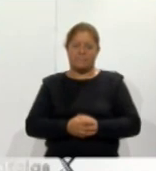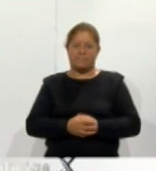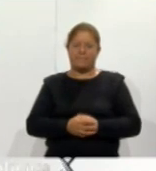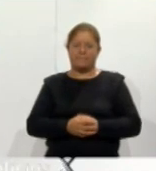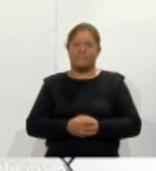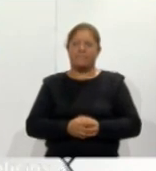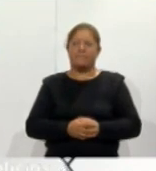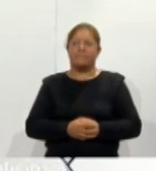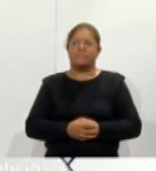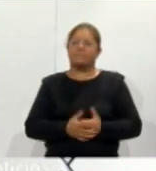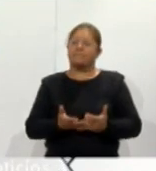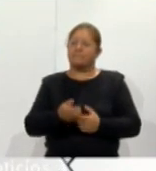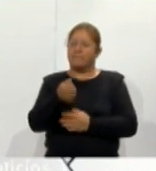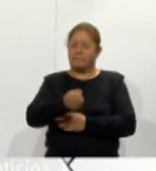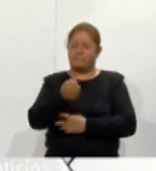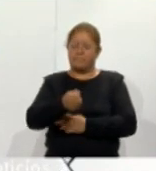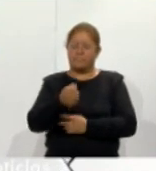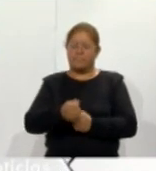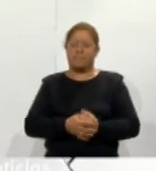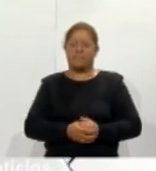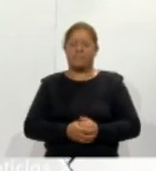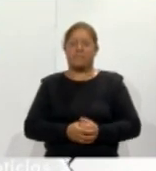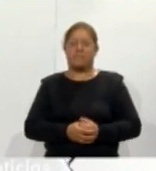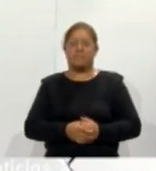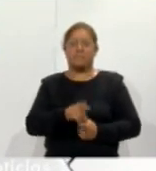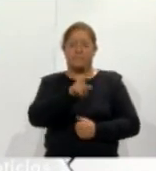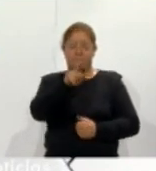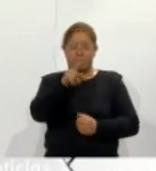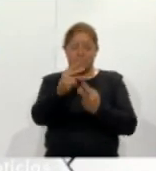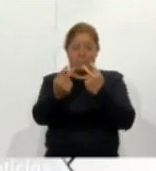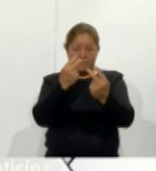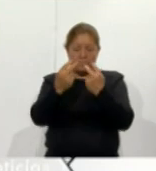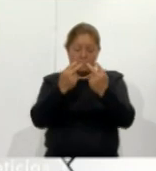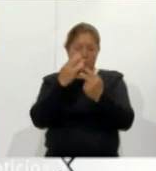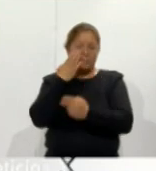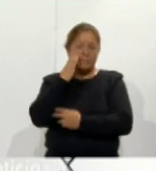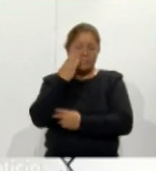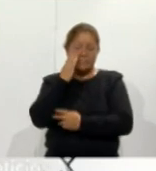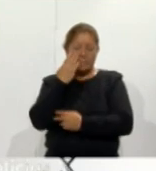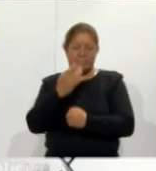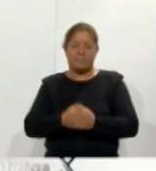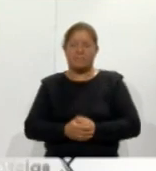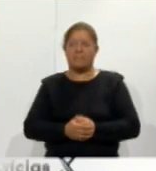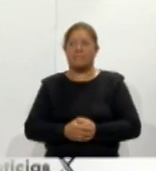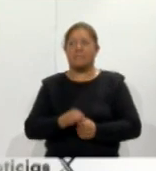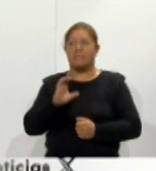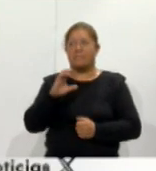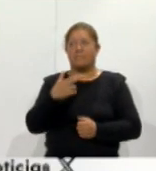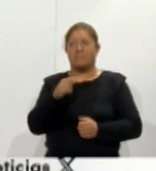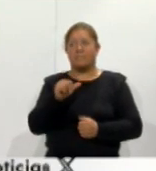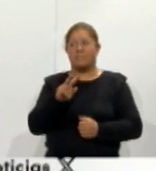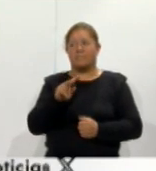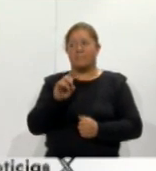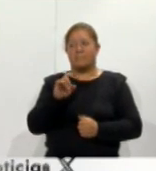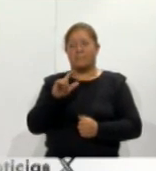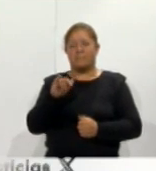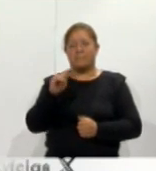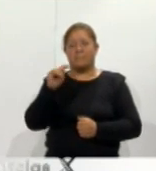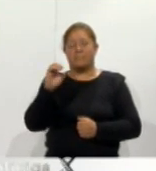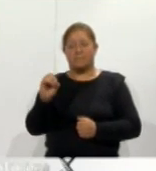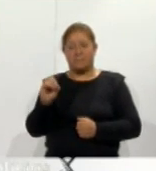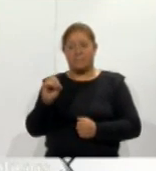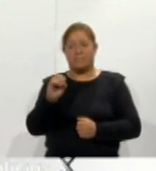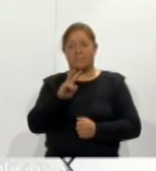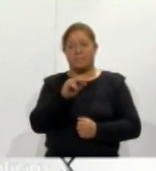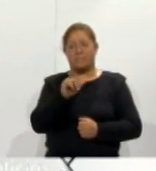y bueno mandamos un saludo a quienes nos ven a través de Facebook saludos a Chabelito Varela de San Mateo Ayeka